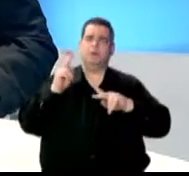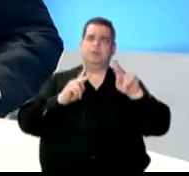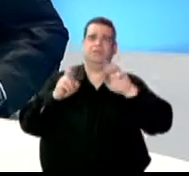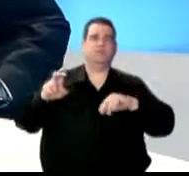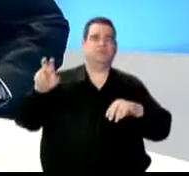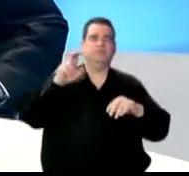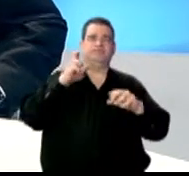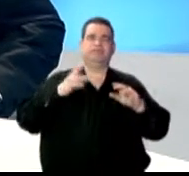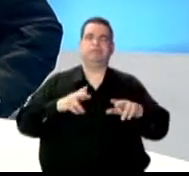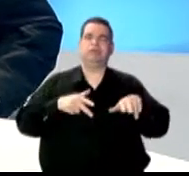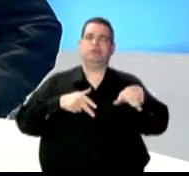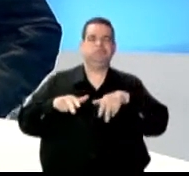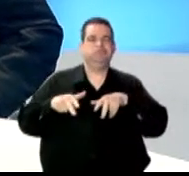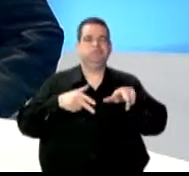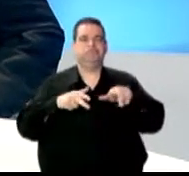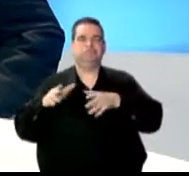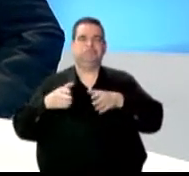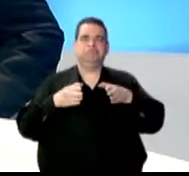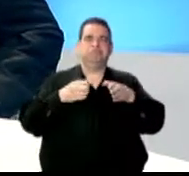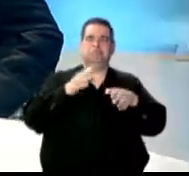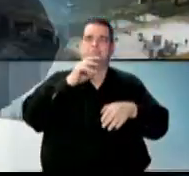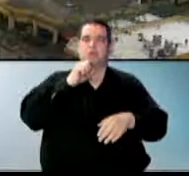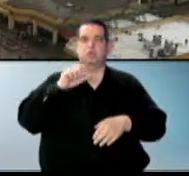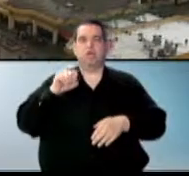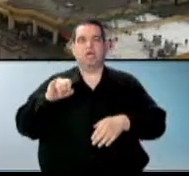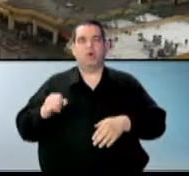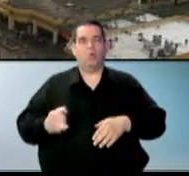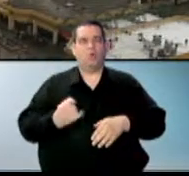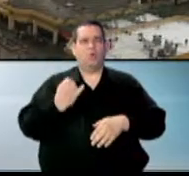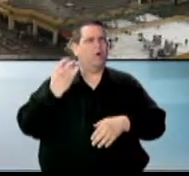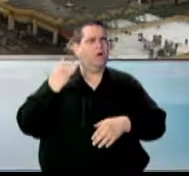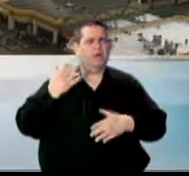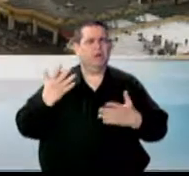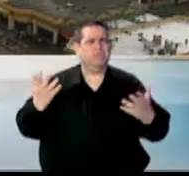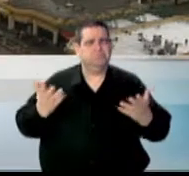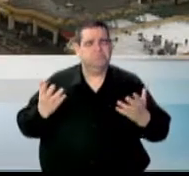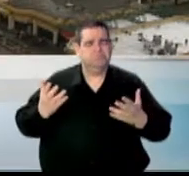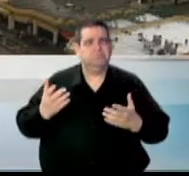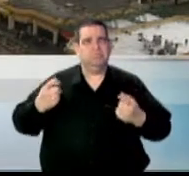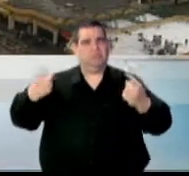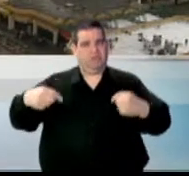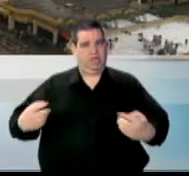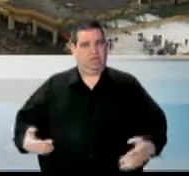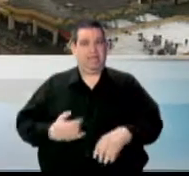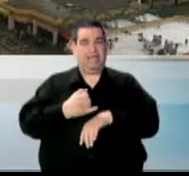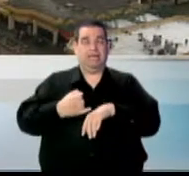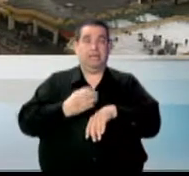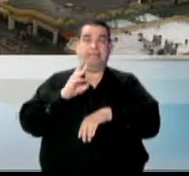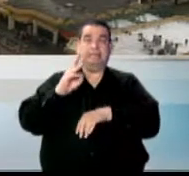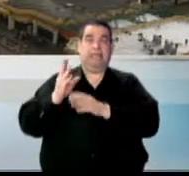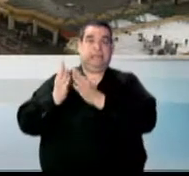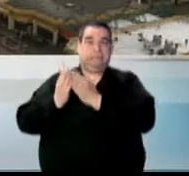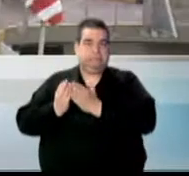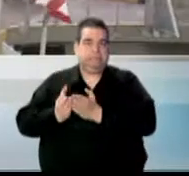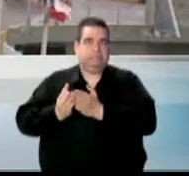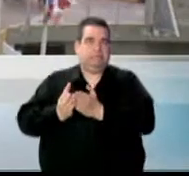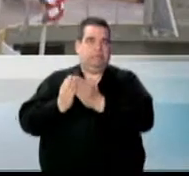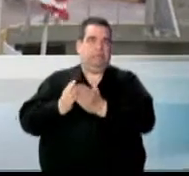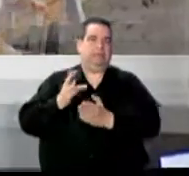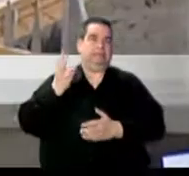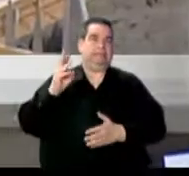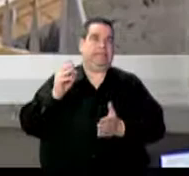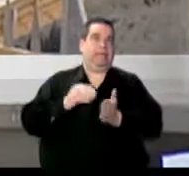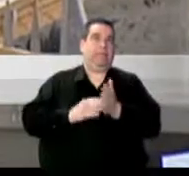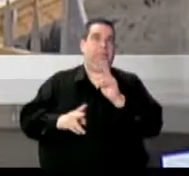caminan hoy por las calles adoquinadas del viejo san juan debido a la llegada a la isla de seis cruceros con más de 16 mil 700